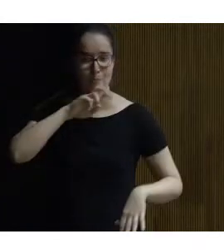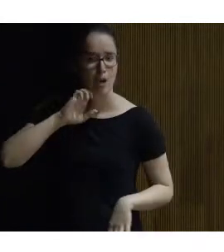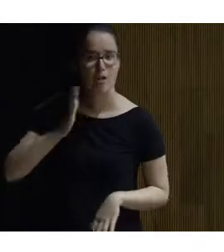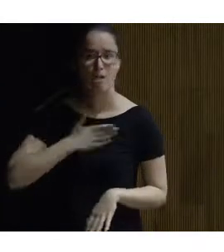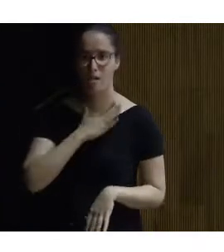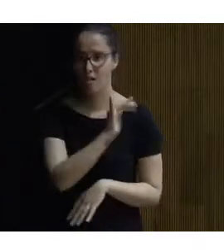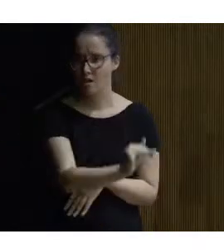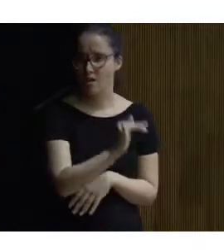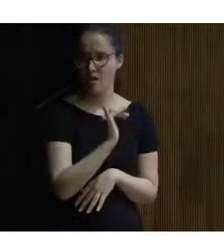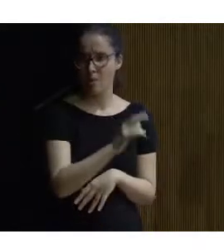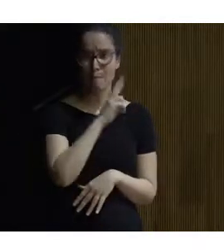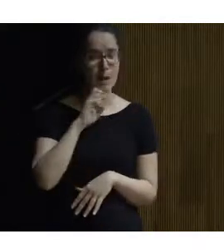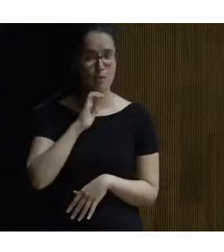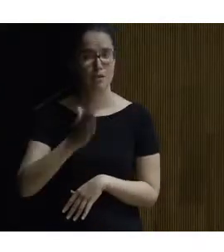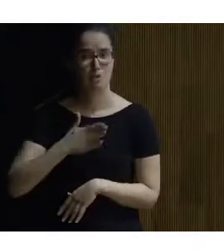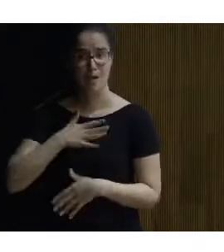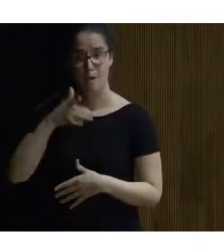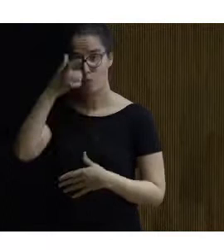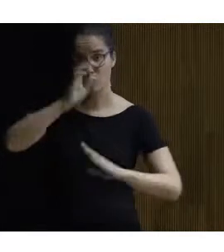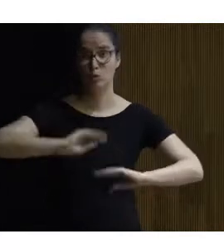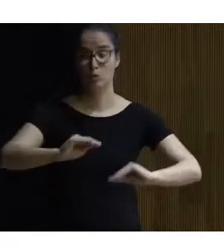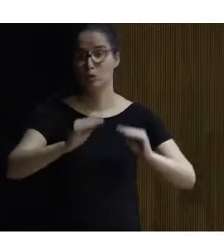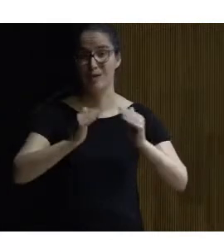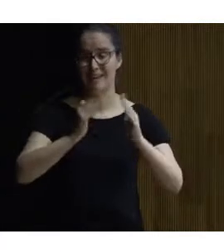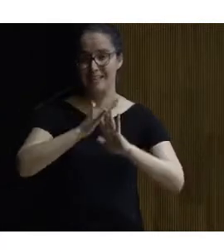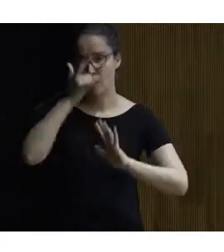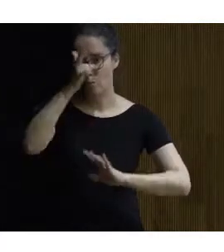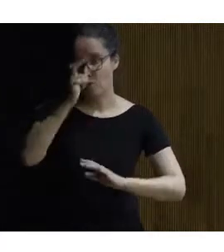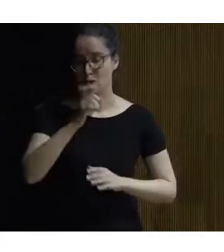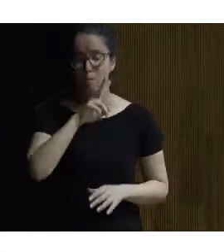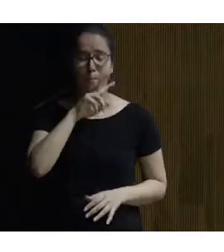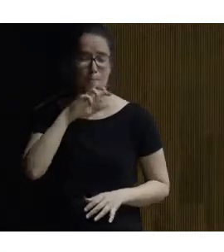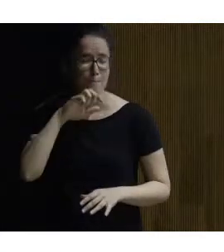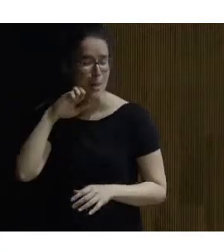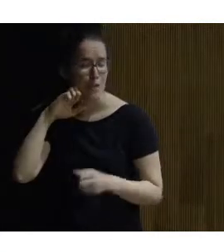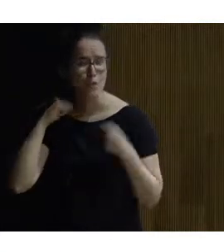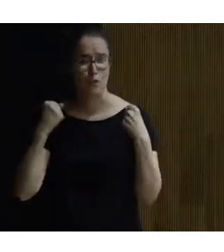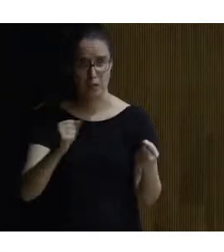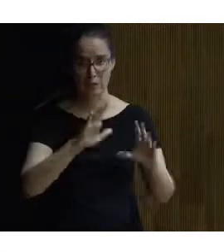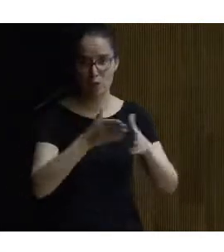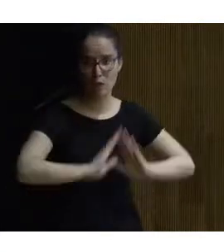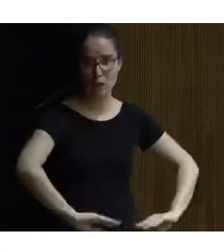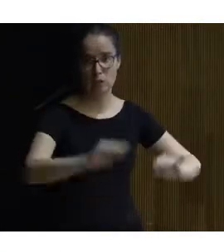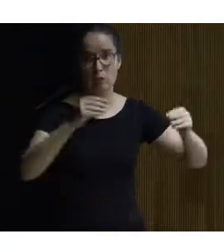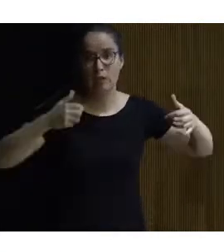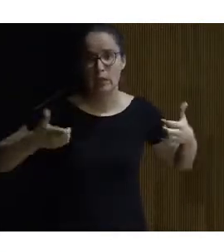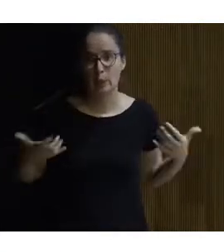patrimonial tiene valor patrimonial en esta localidad porque es su casa del pueblo tiene un valor tremendo para esa comunidad con lo cual